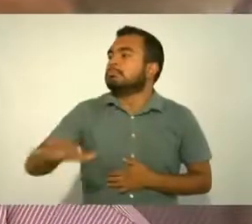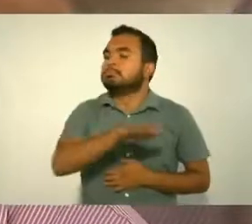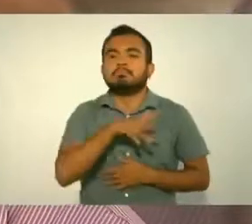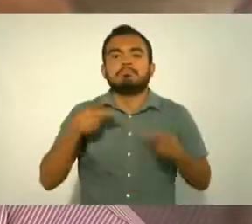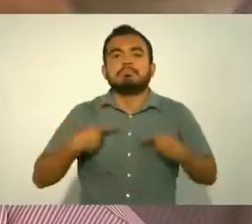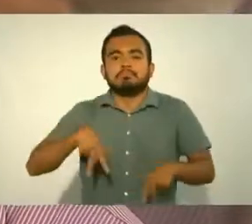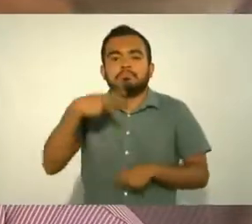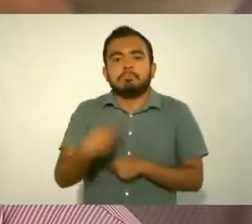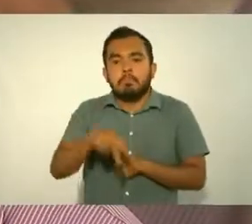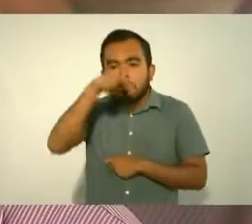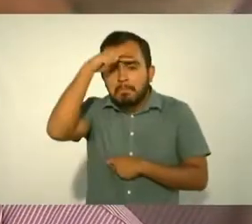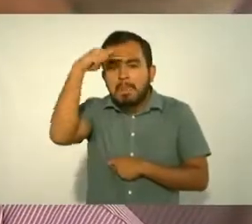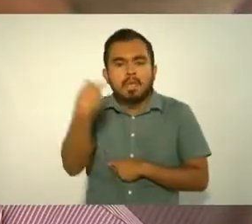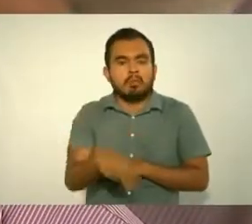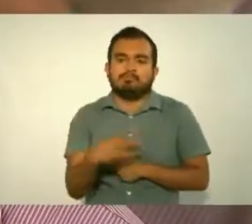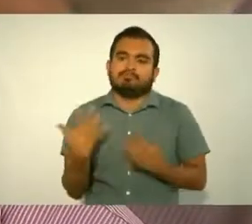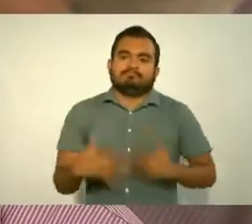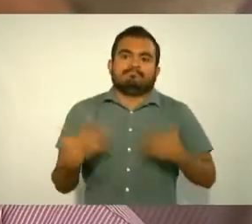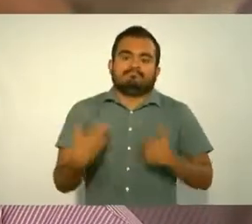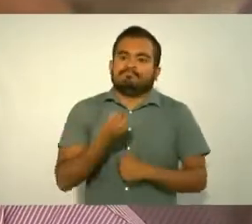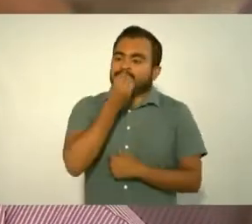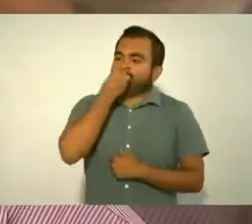un pueblo con mucha cultura